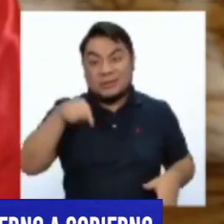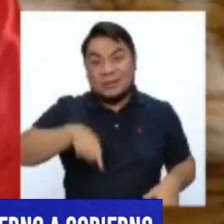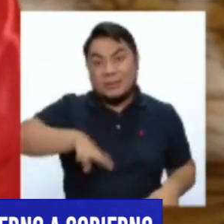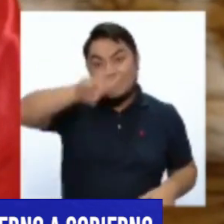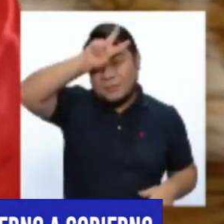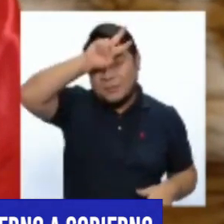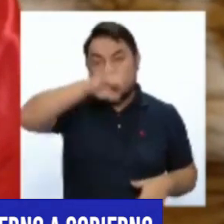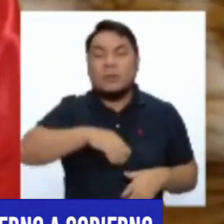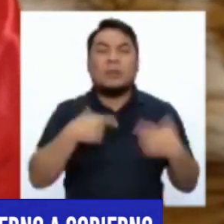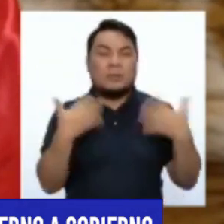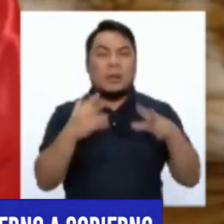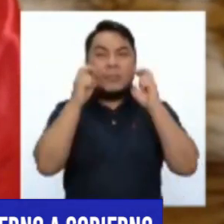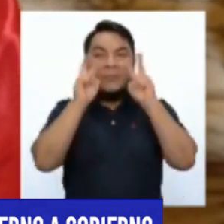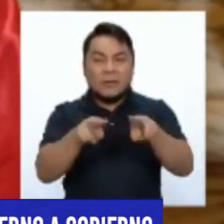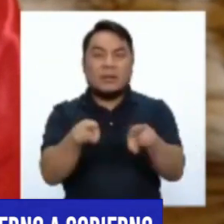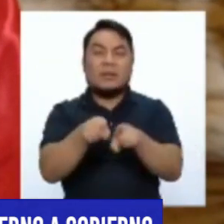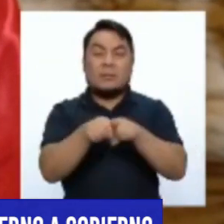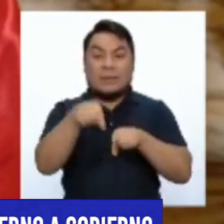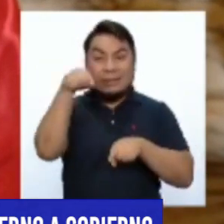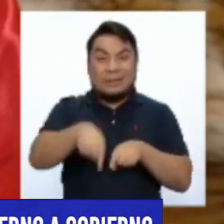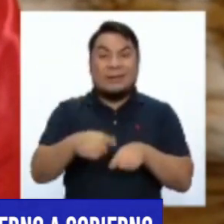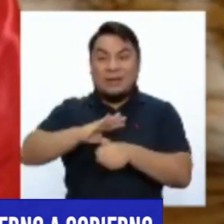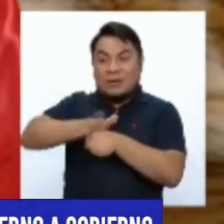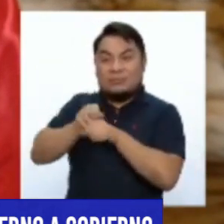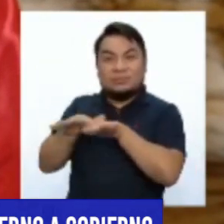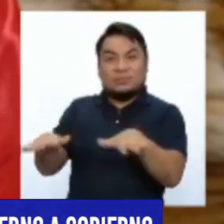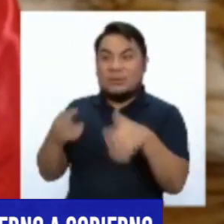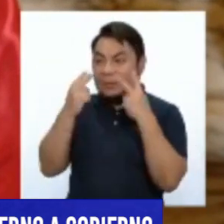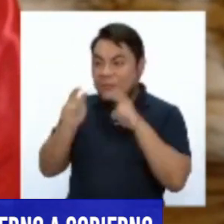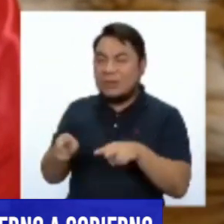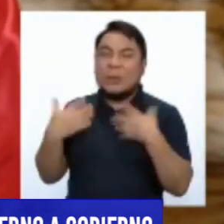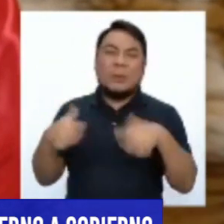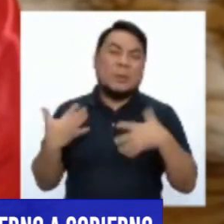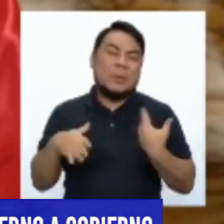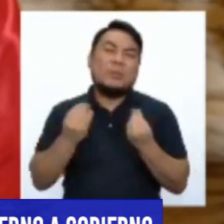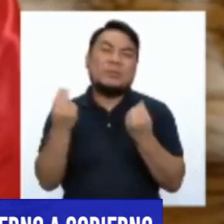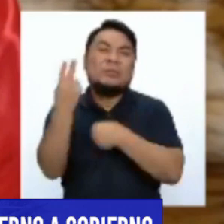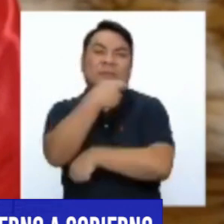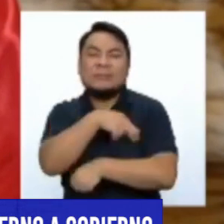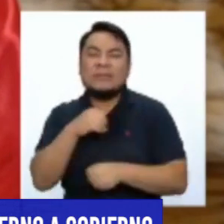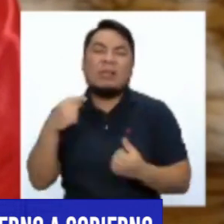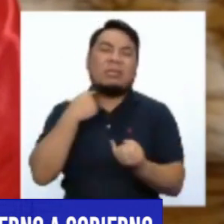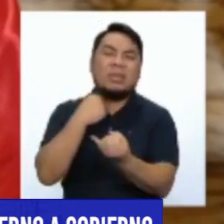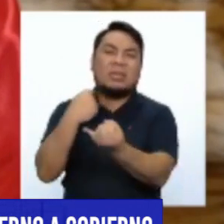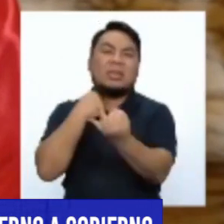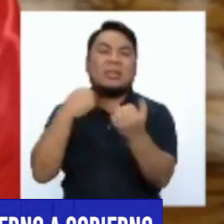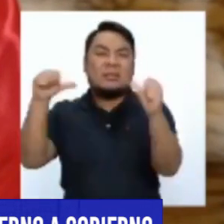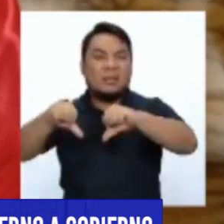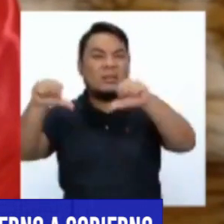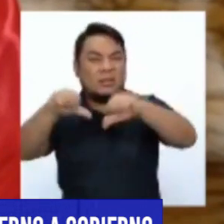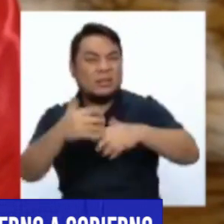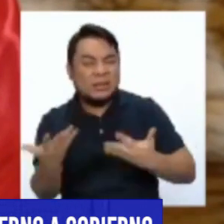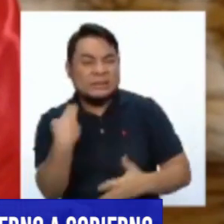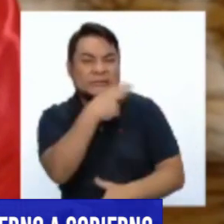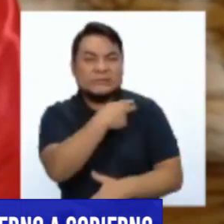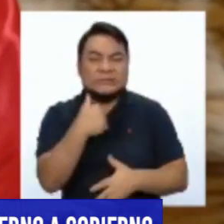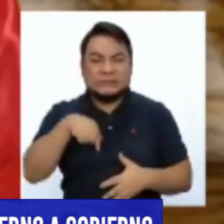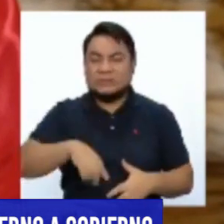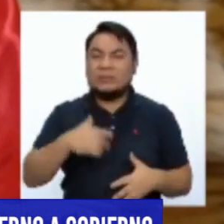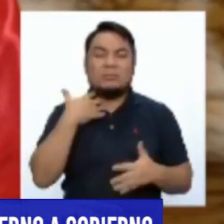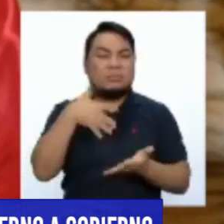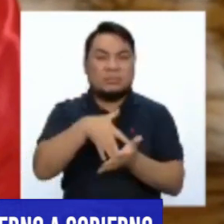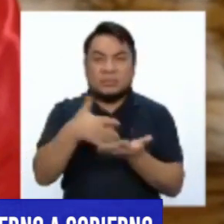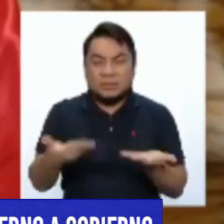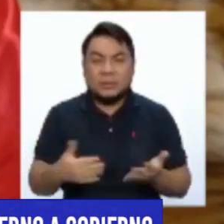país y hemos visto precisamente en esta pandemia las carencias que el sistema de salud tiene nuestro país.